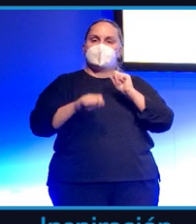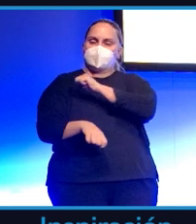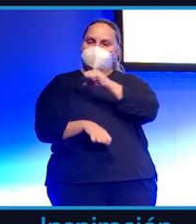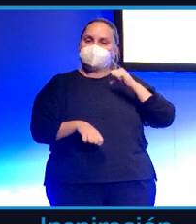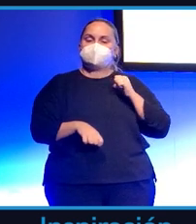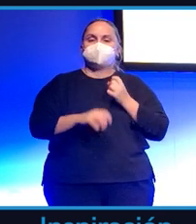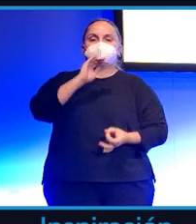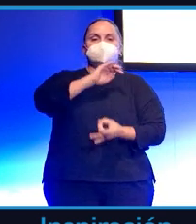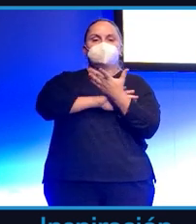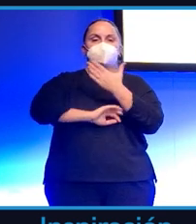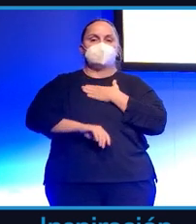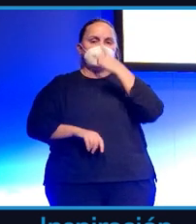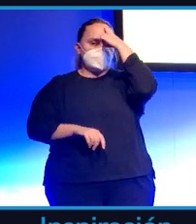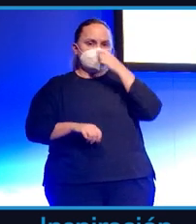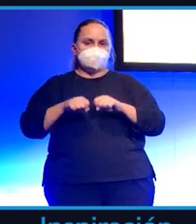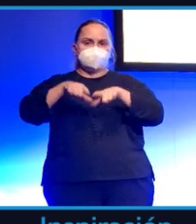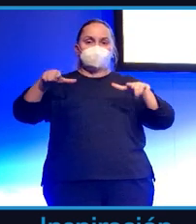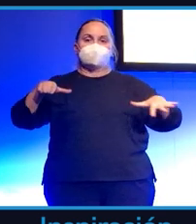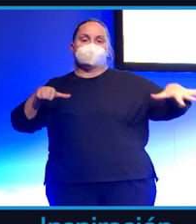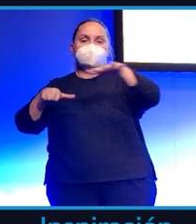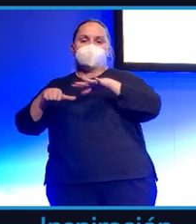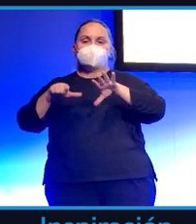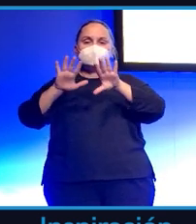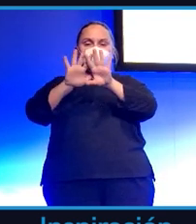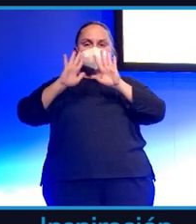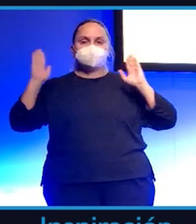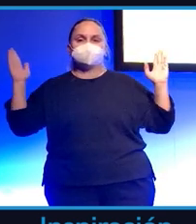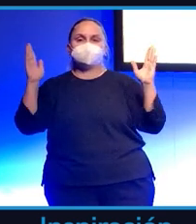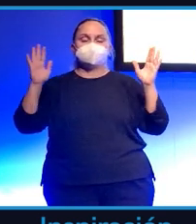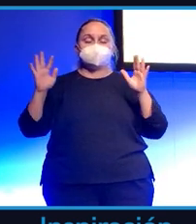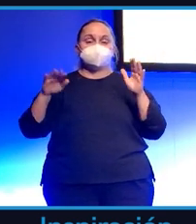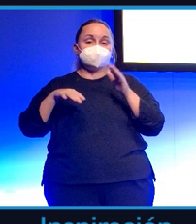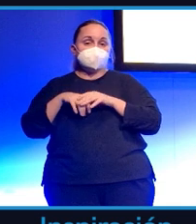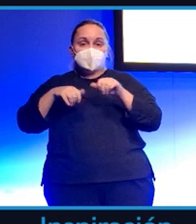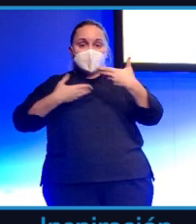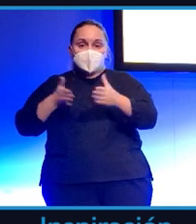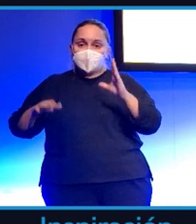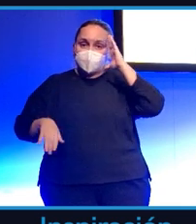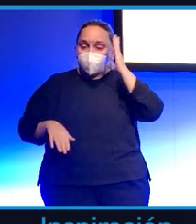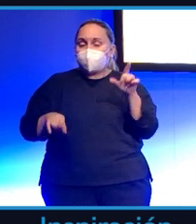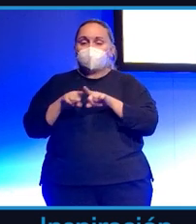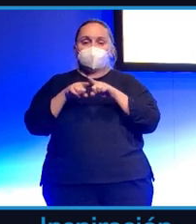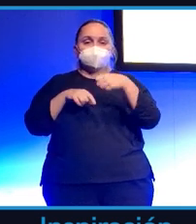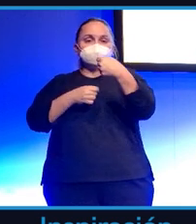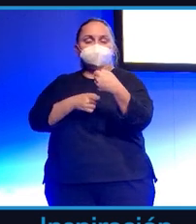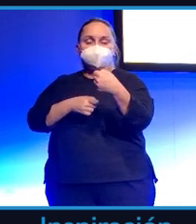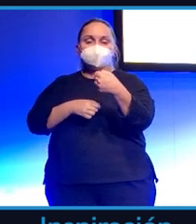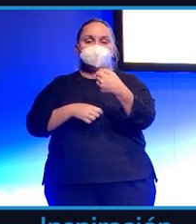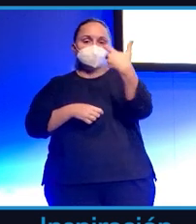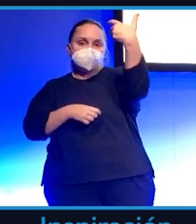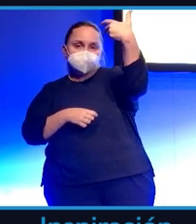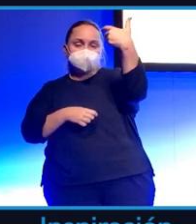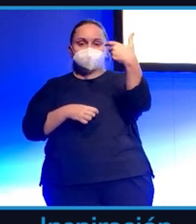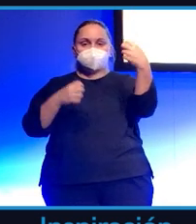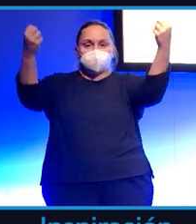te montas en tu despacho, en tu habitación, en cualquier rincón de tu casa, tu estudio de Twitch con unos